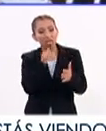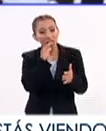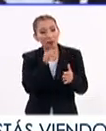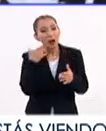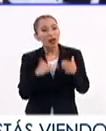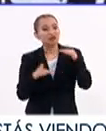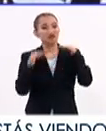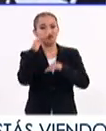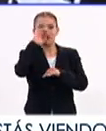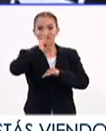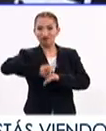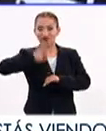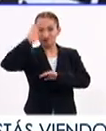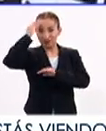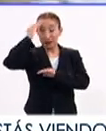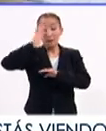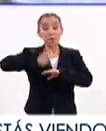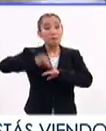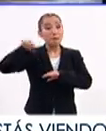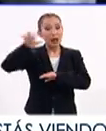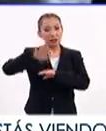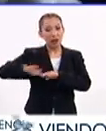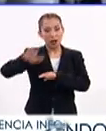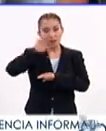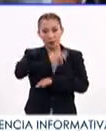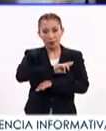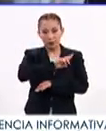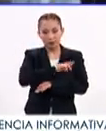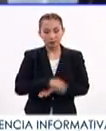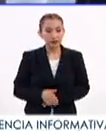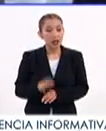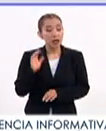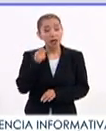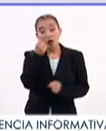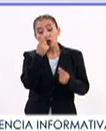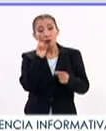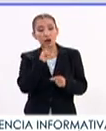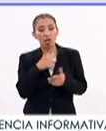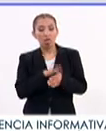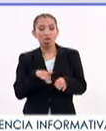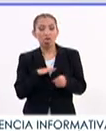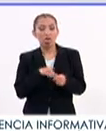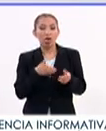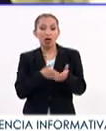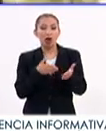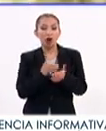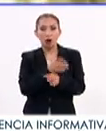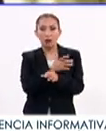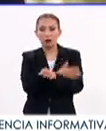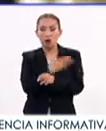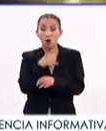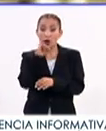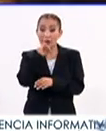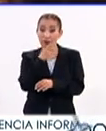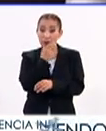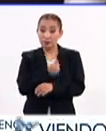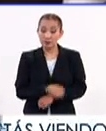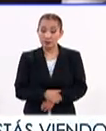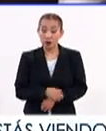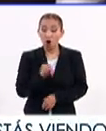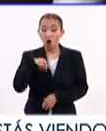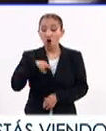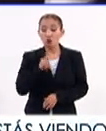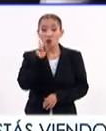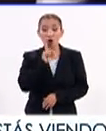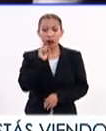alcanzar un puesto de importancia, en especial en el sector privado, y muchas son víctimas de acoso por parte de compañeros o jefes. ONU